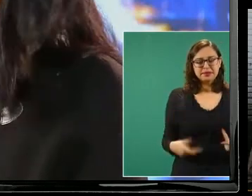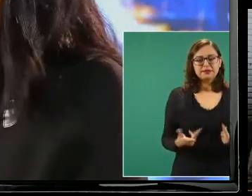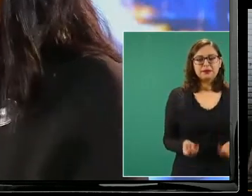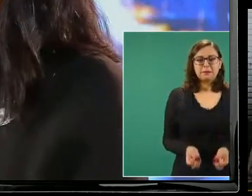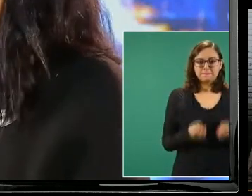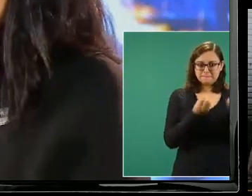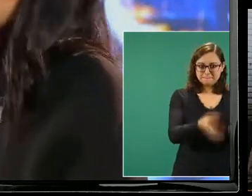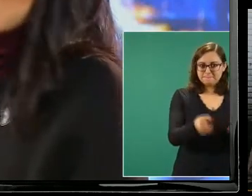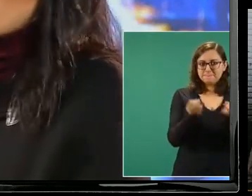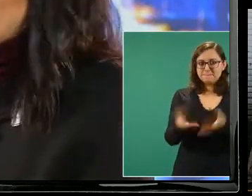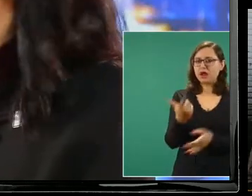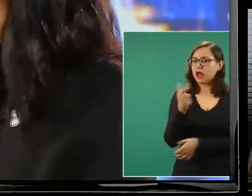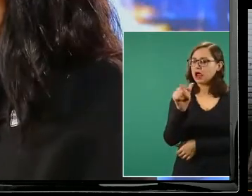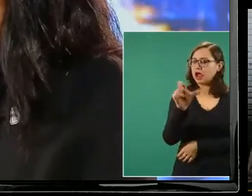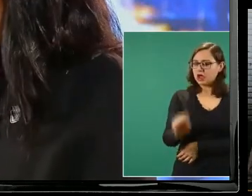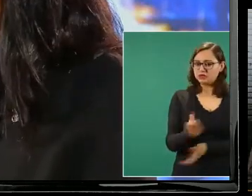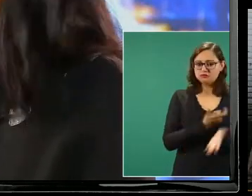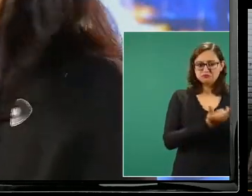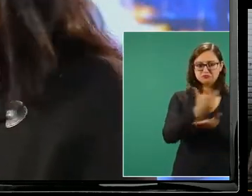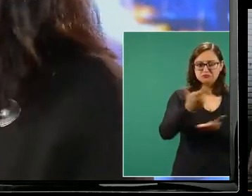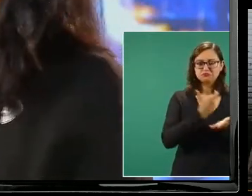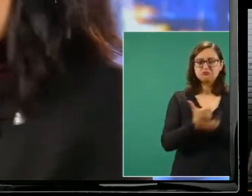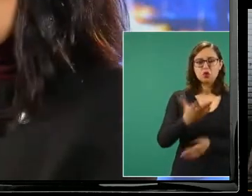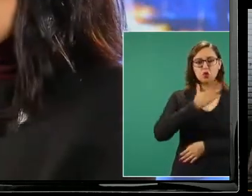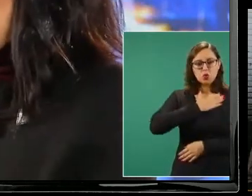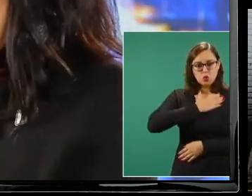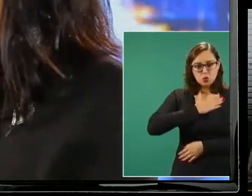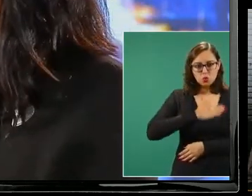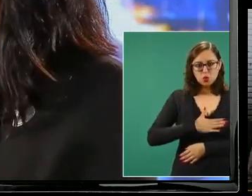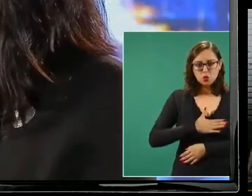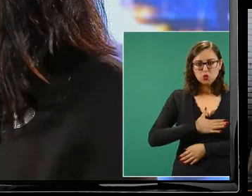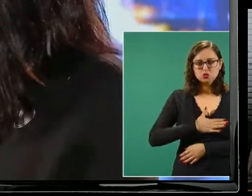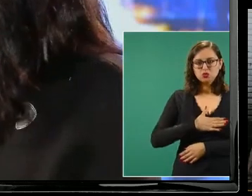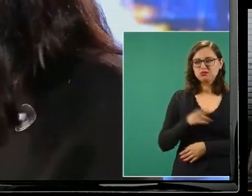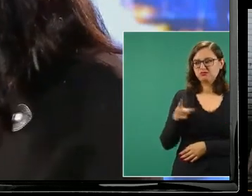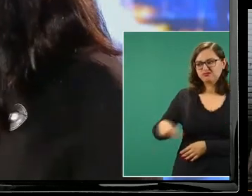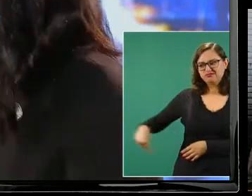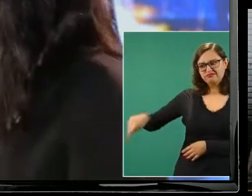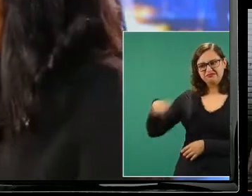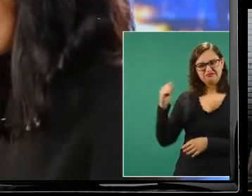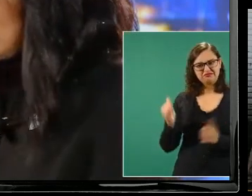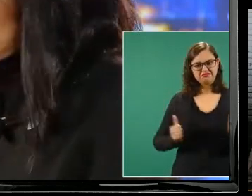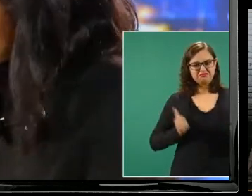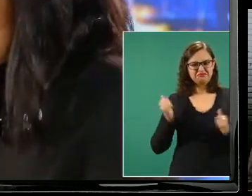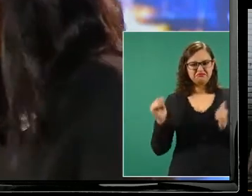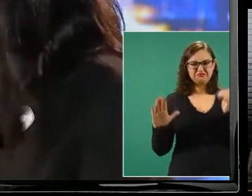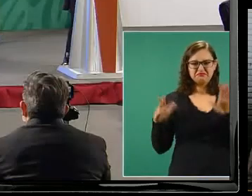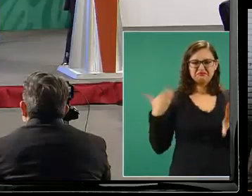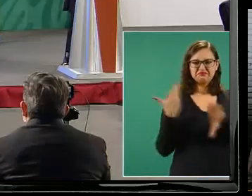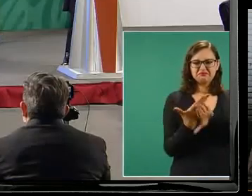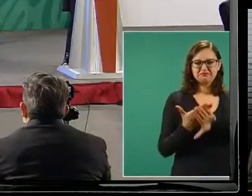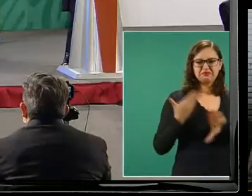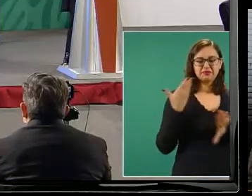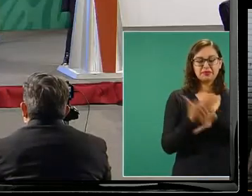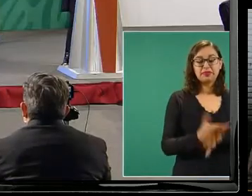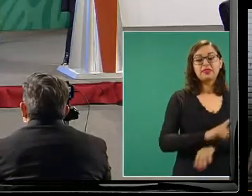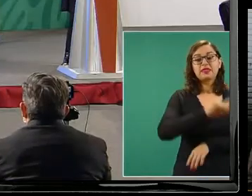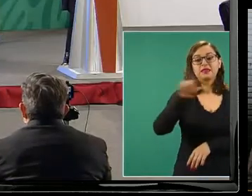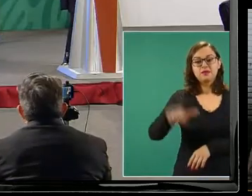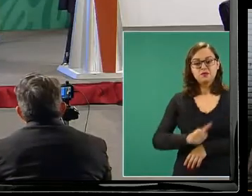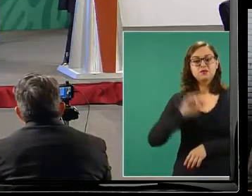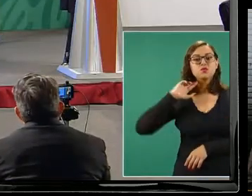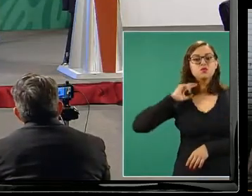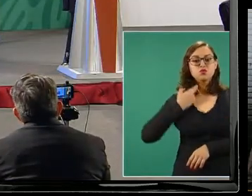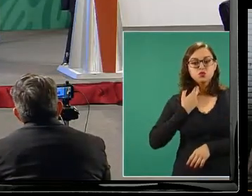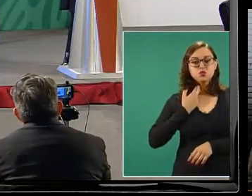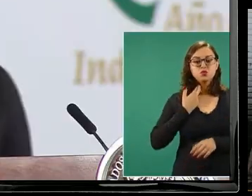precios justos a familias con menos recursos y luego los tweets de bots que lo retuitean destaca el